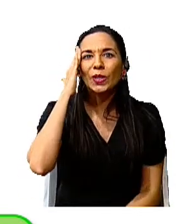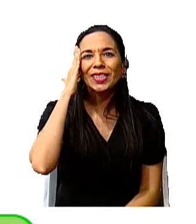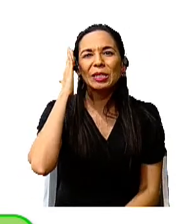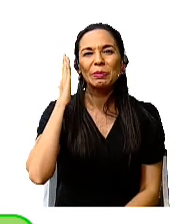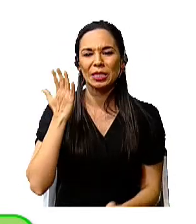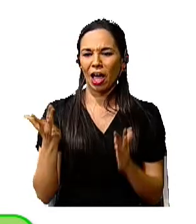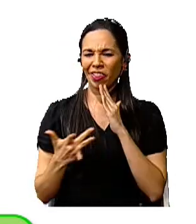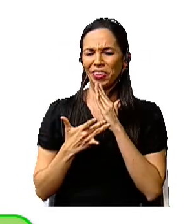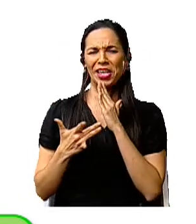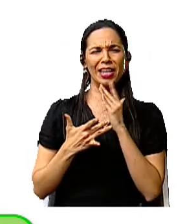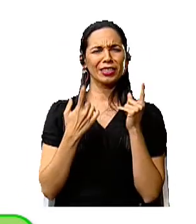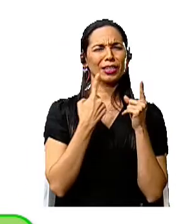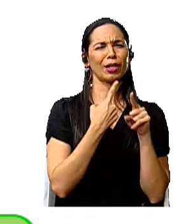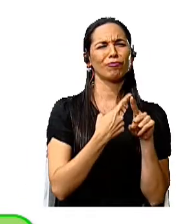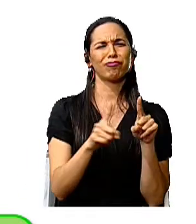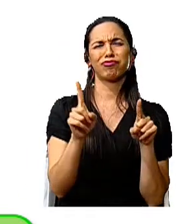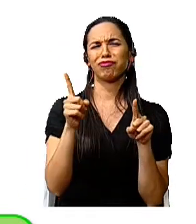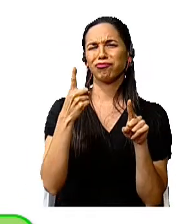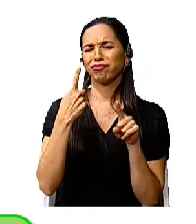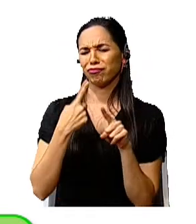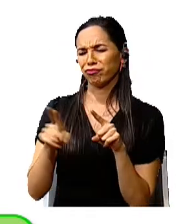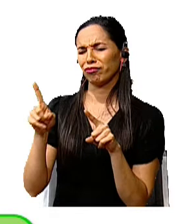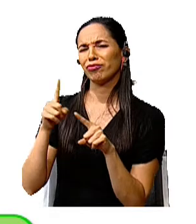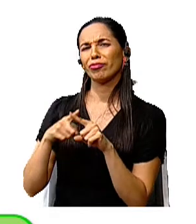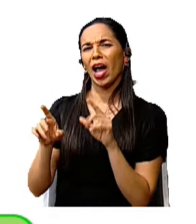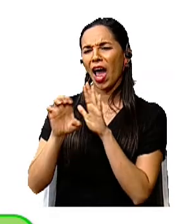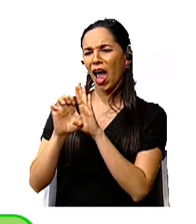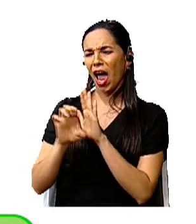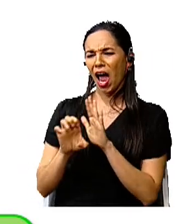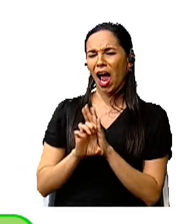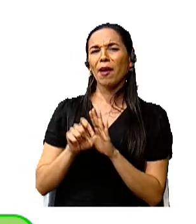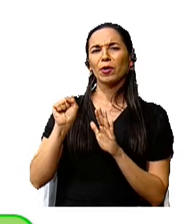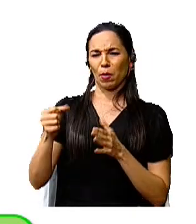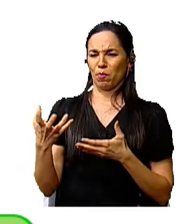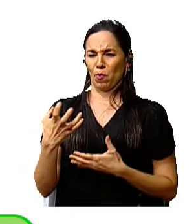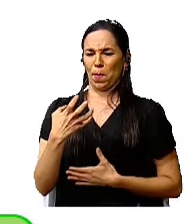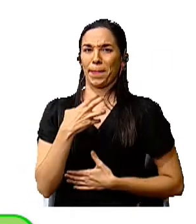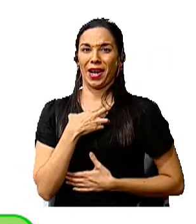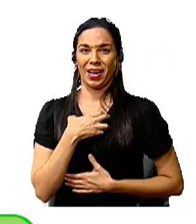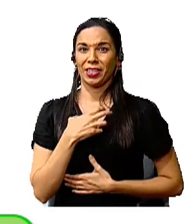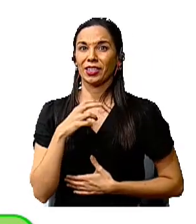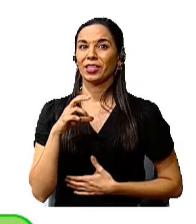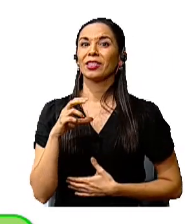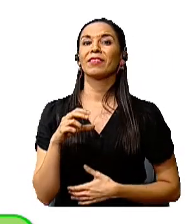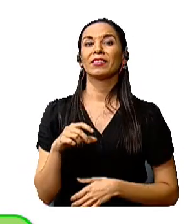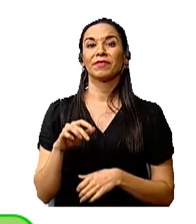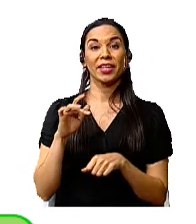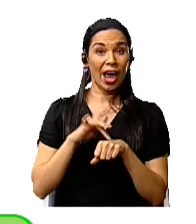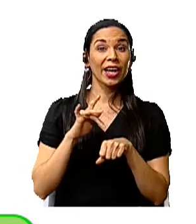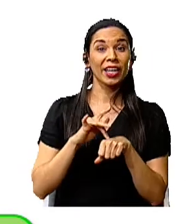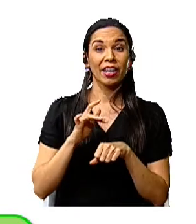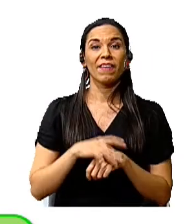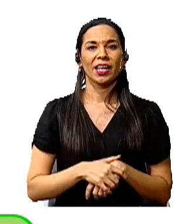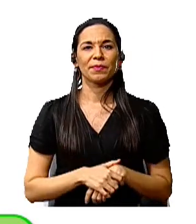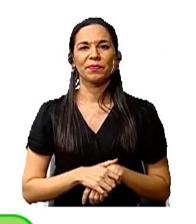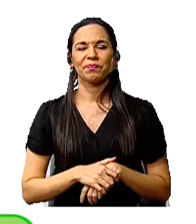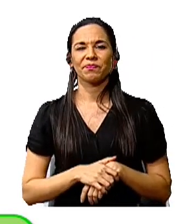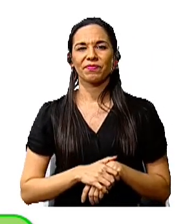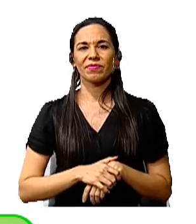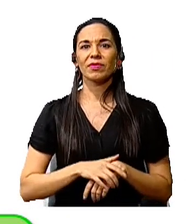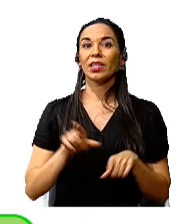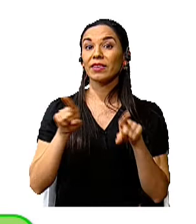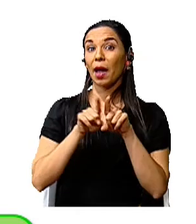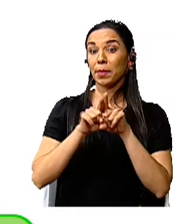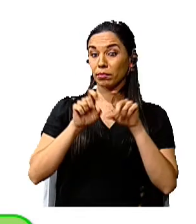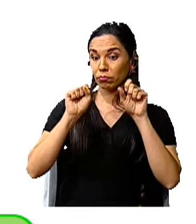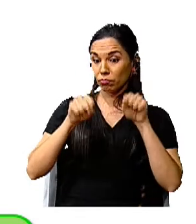técnicas de estos otros ejemplos también de patrimonio tangible. Y también podemos